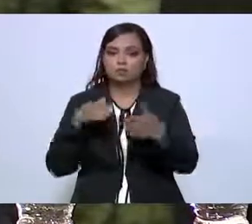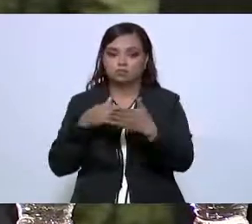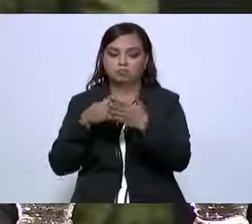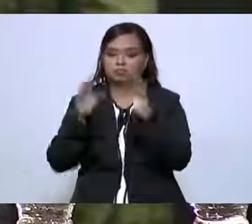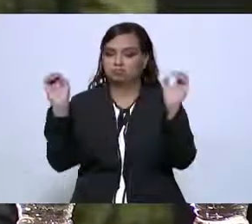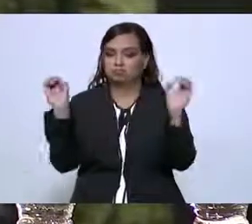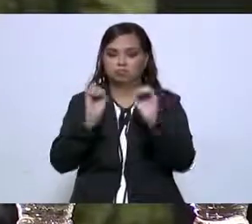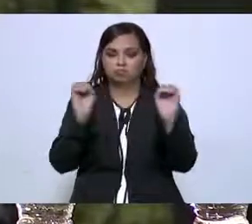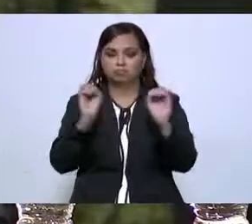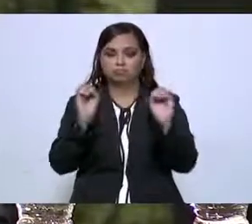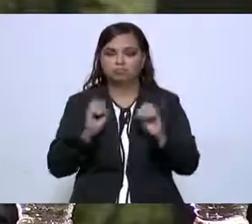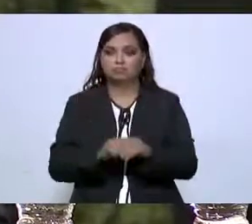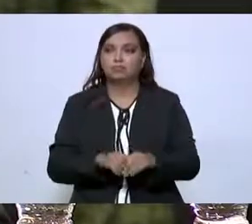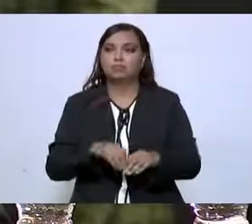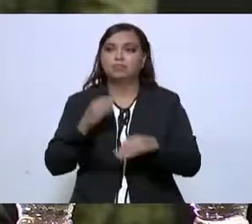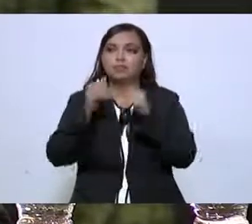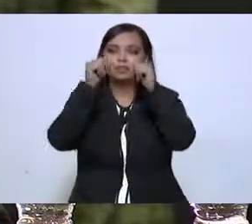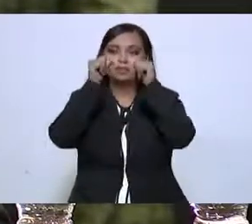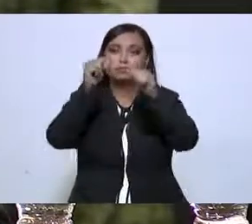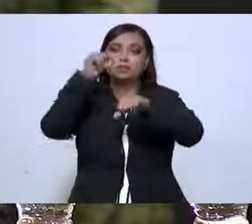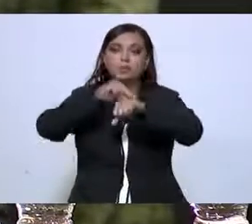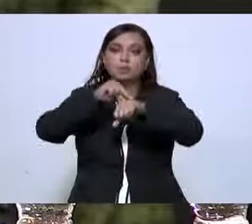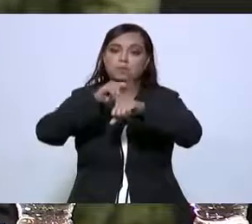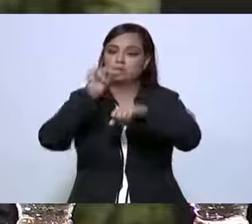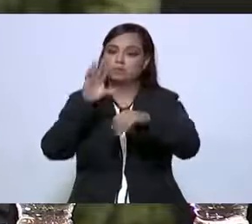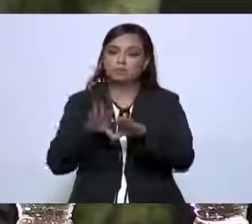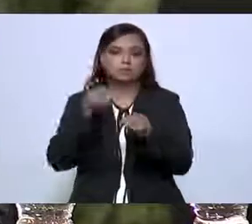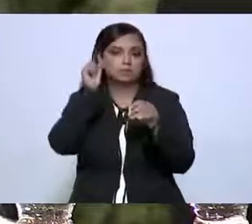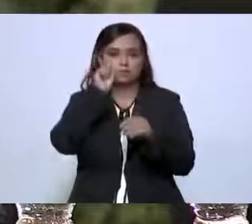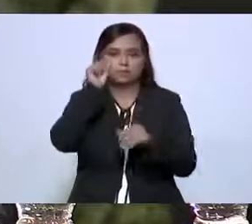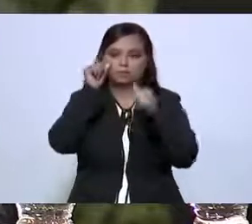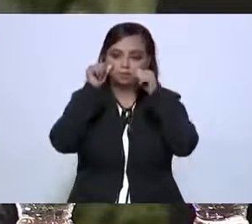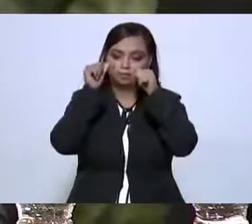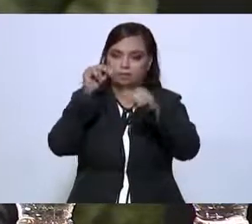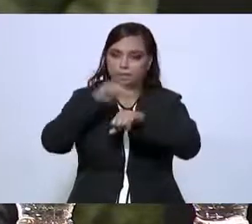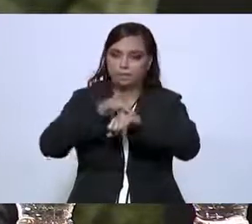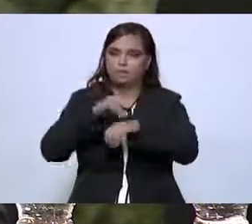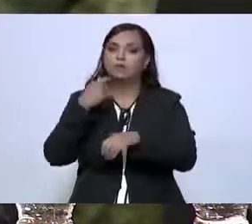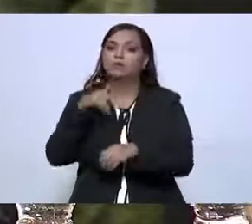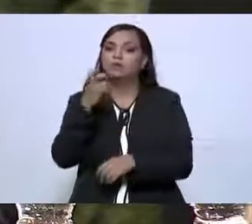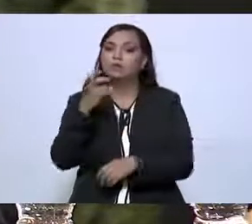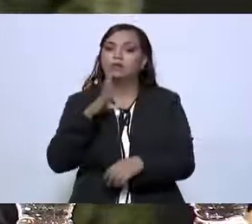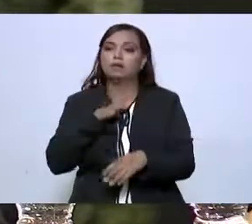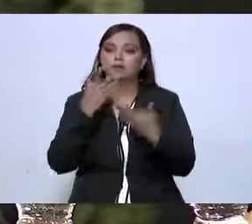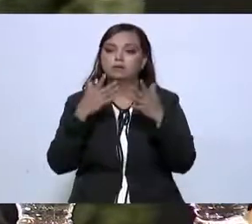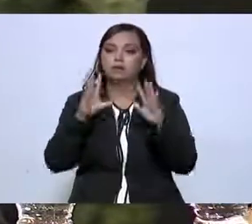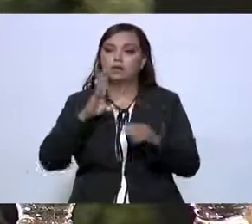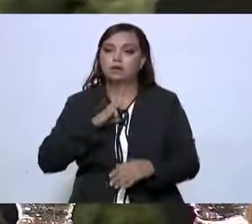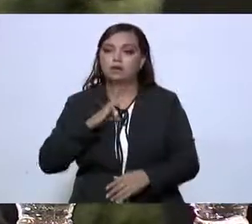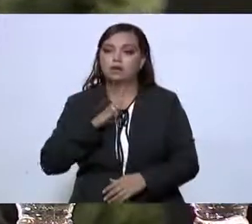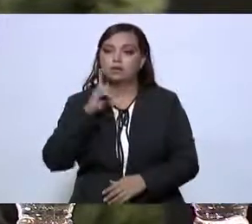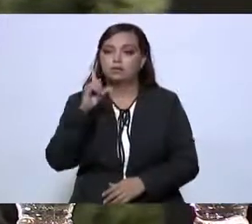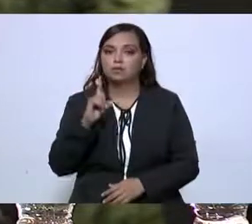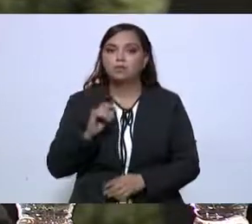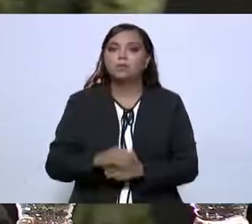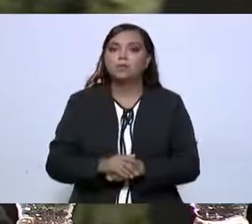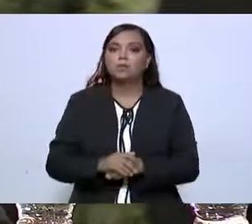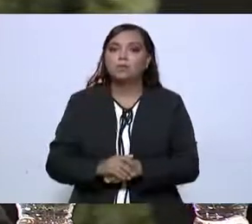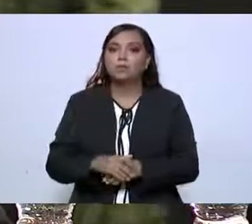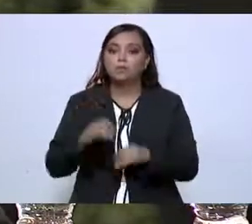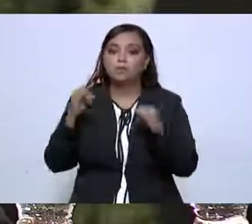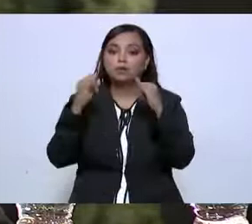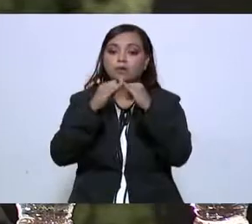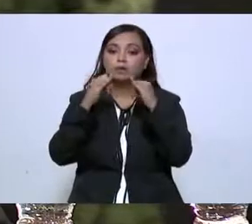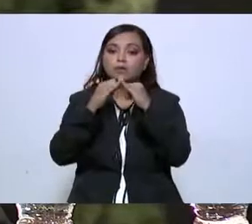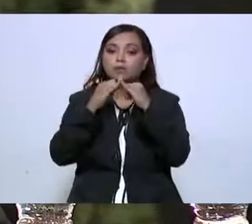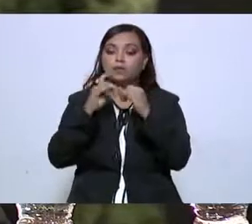la atención médica. Para ello, ya se cuenta con un organismo público descentralizado que